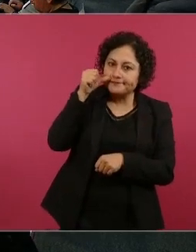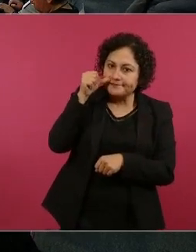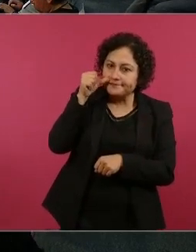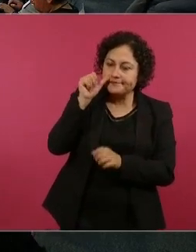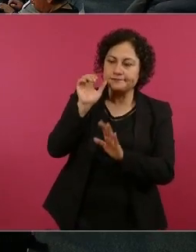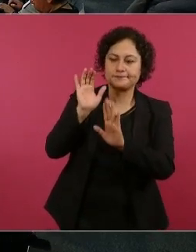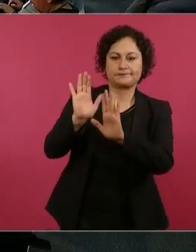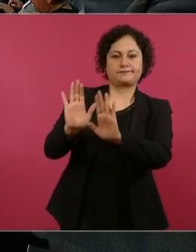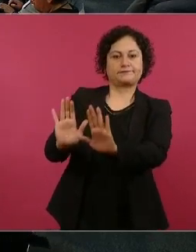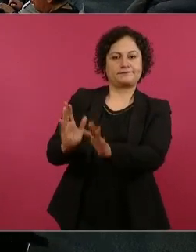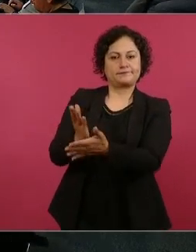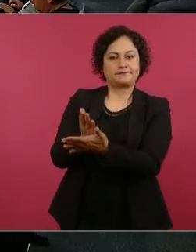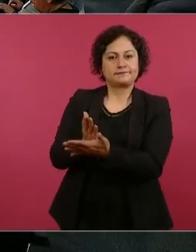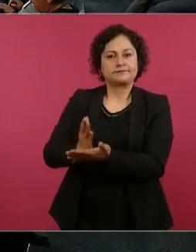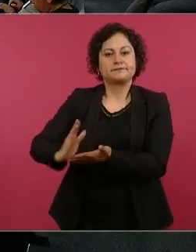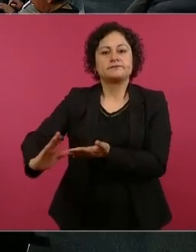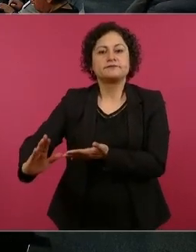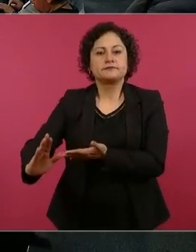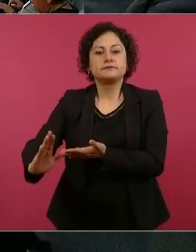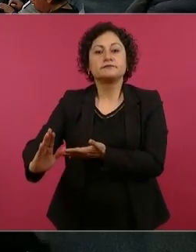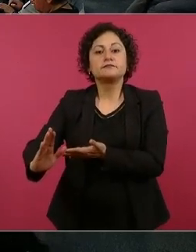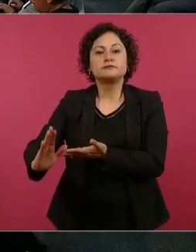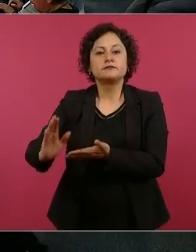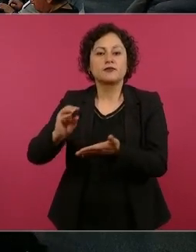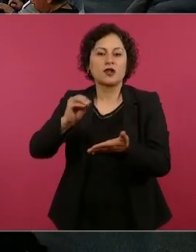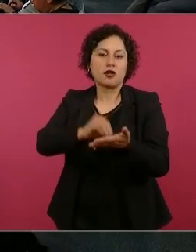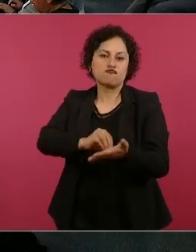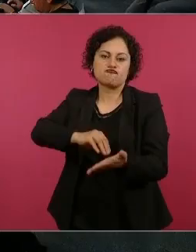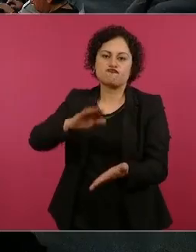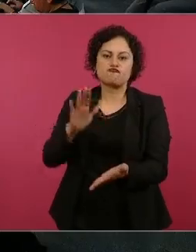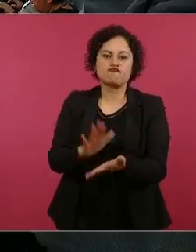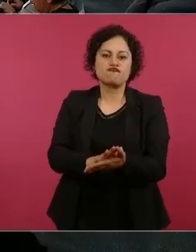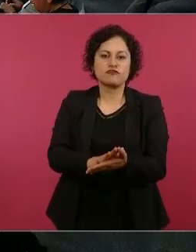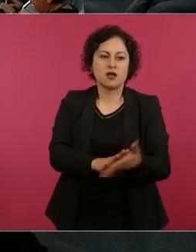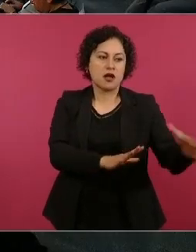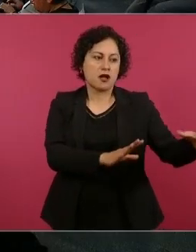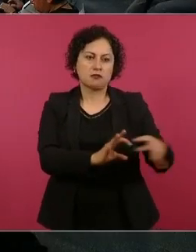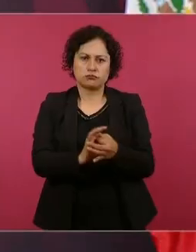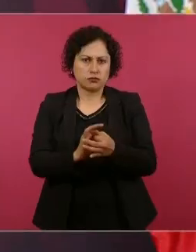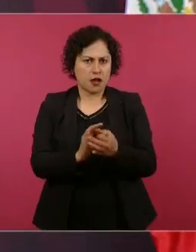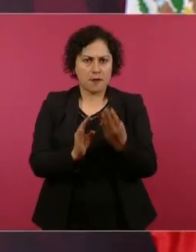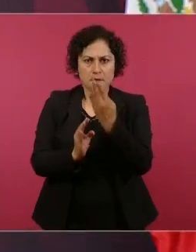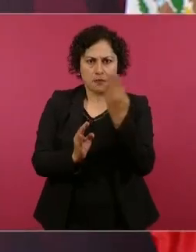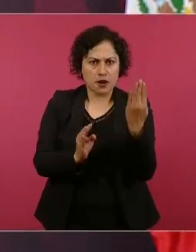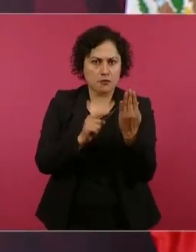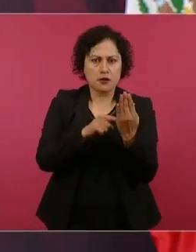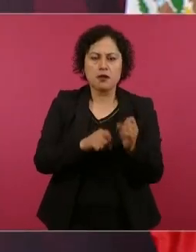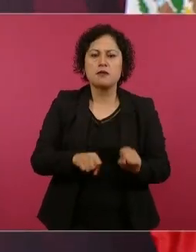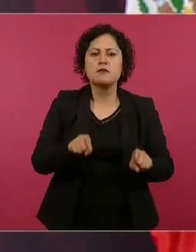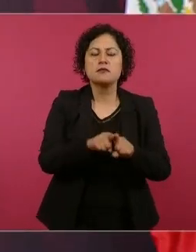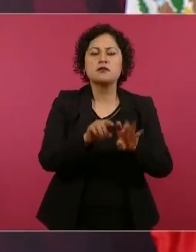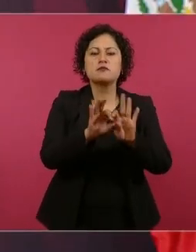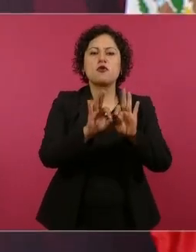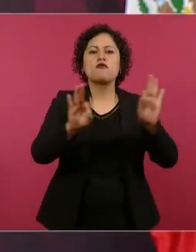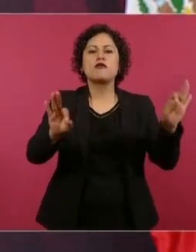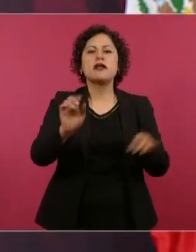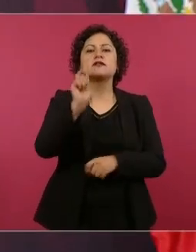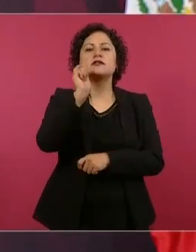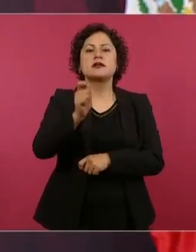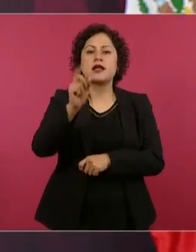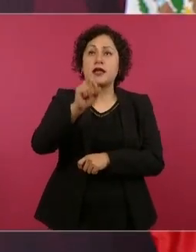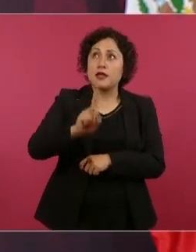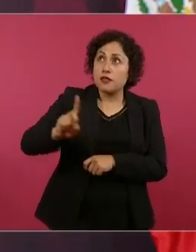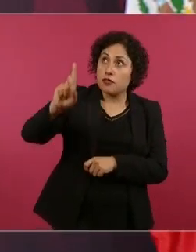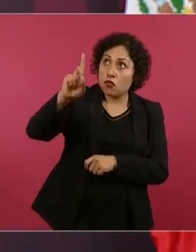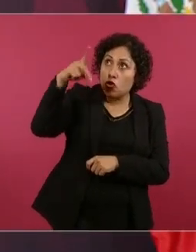bíblico de que a Dios lo que es de Dios y al César lo que es del César. Pero eso